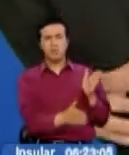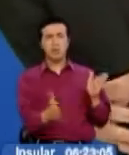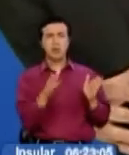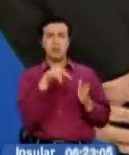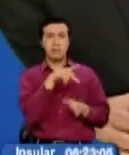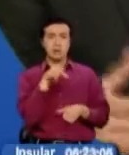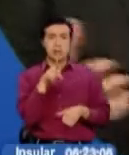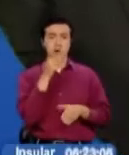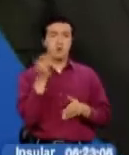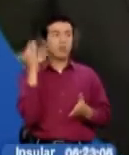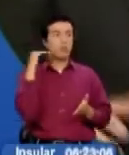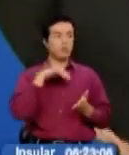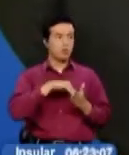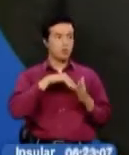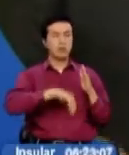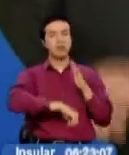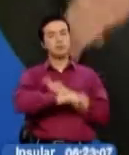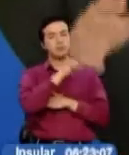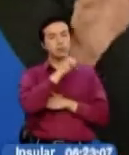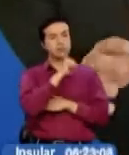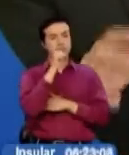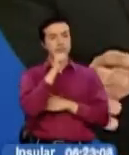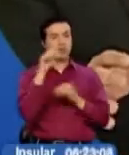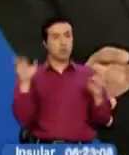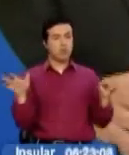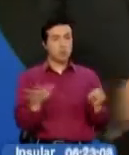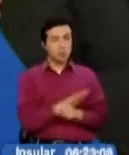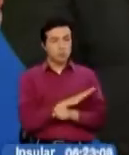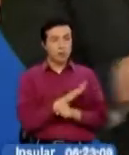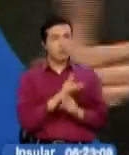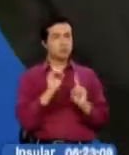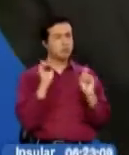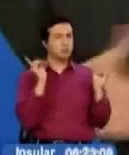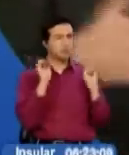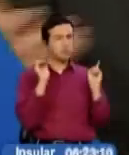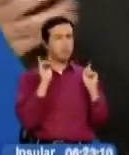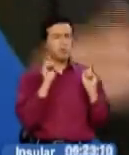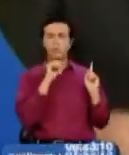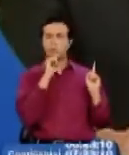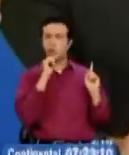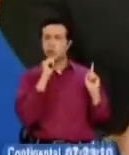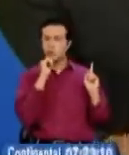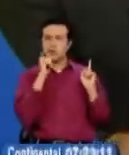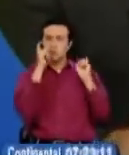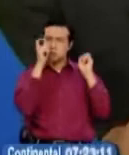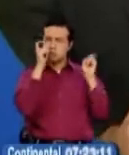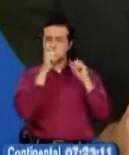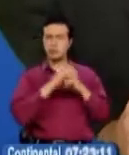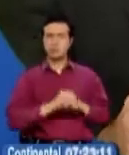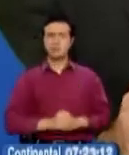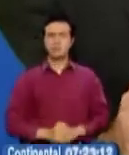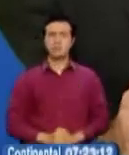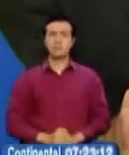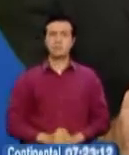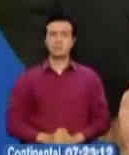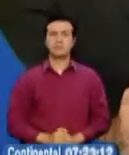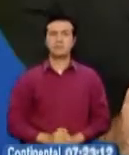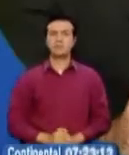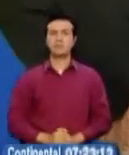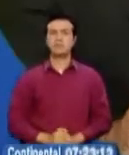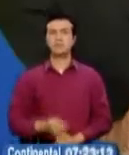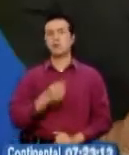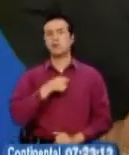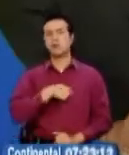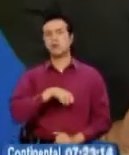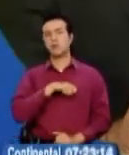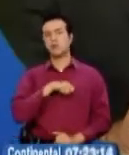el PP nuevamente tiene los votos, aunque no lo suficientes como para tener solvencia y facilidades para gobernar? Sí, el caso español